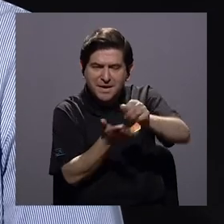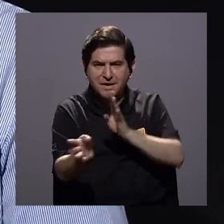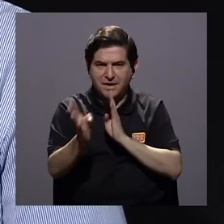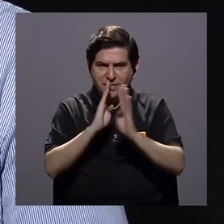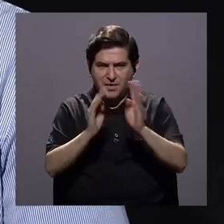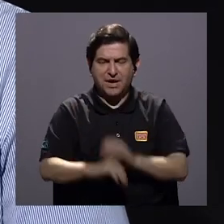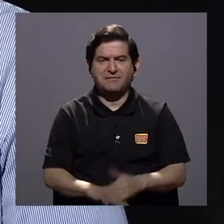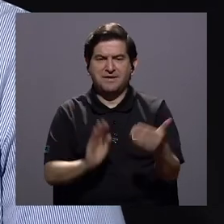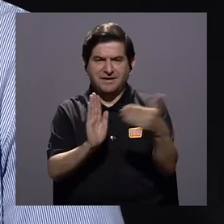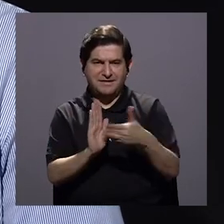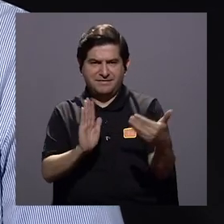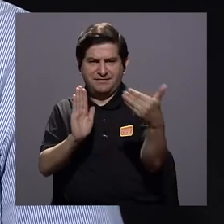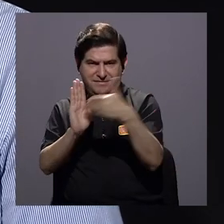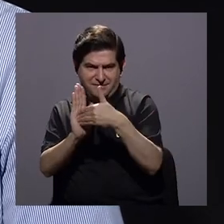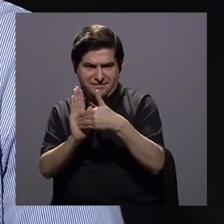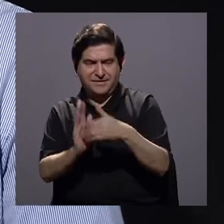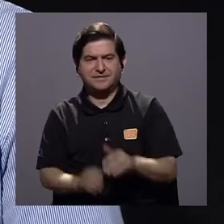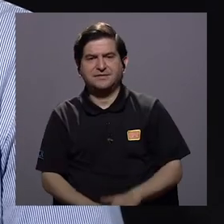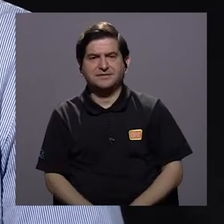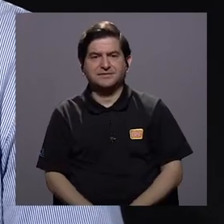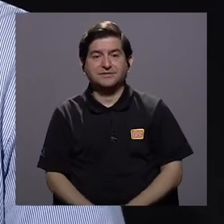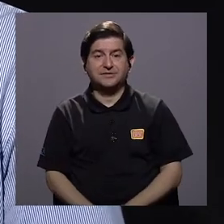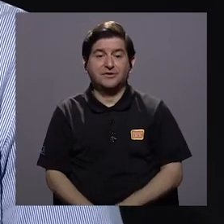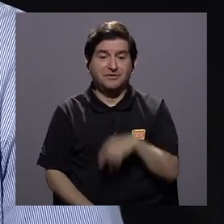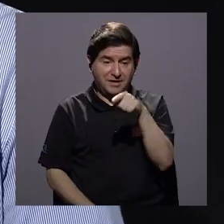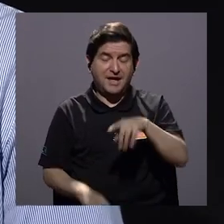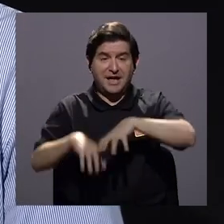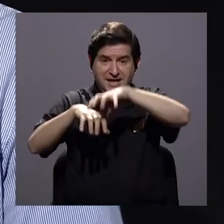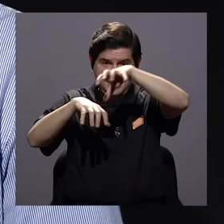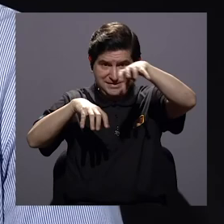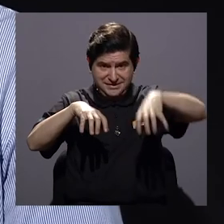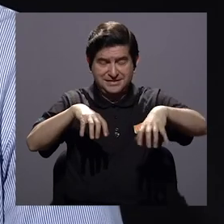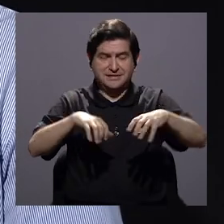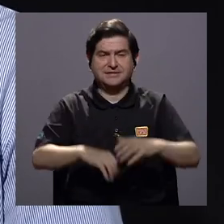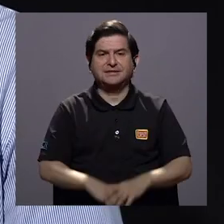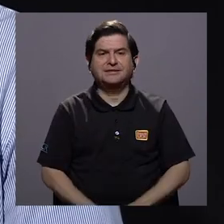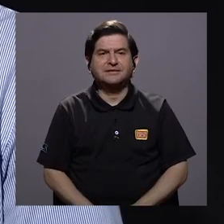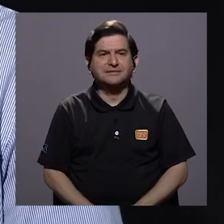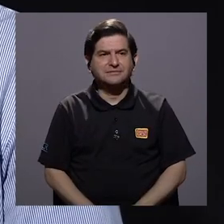cuando hablamos del número de afectaciones está en estos cantones